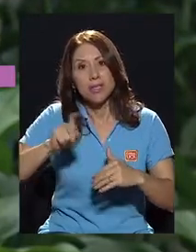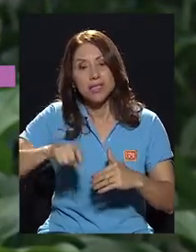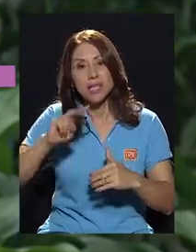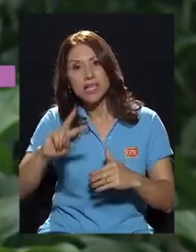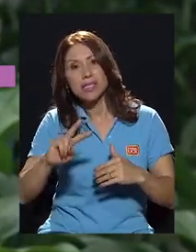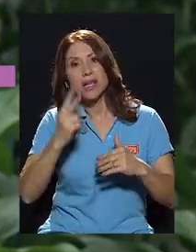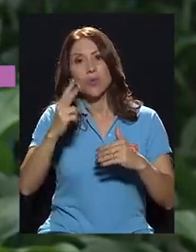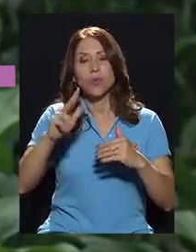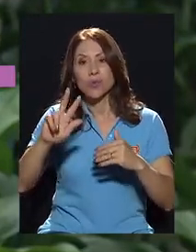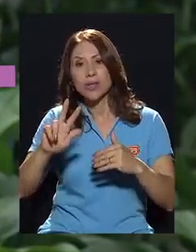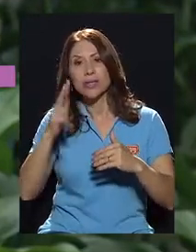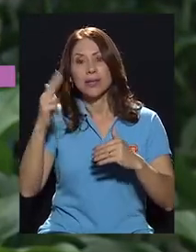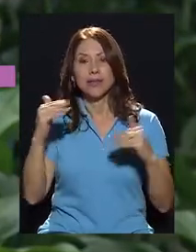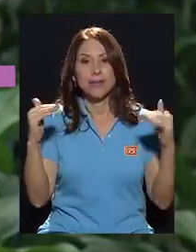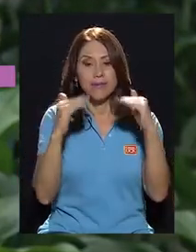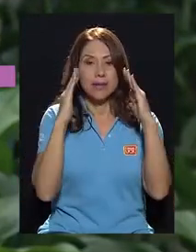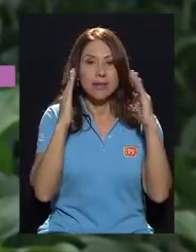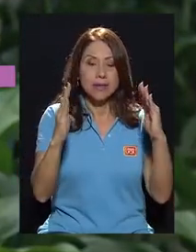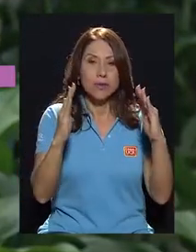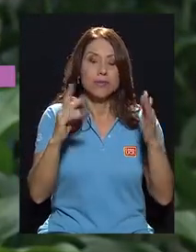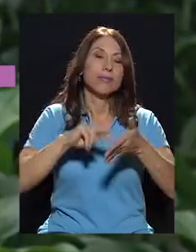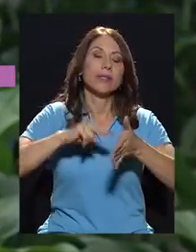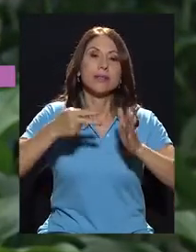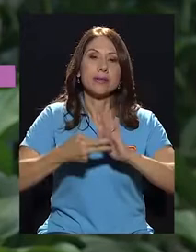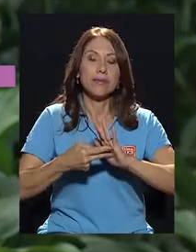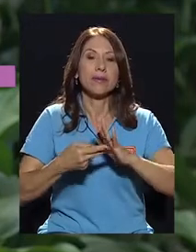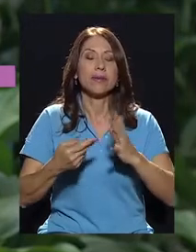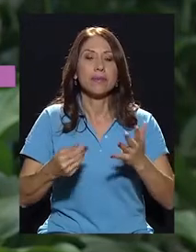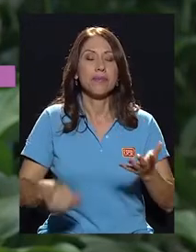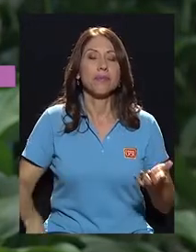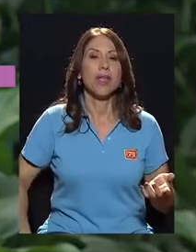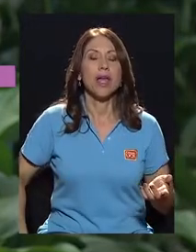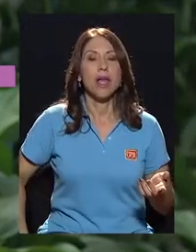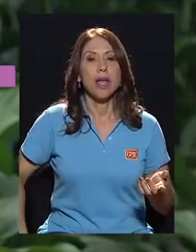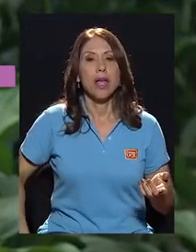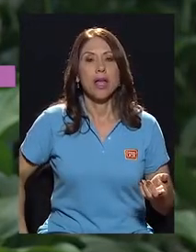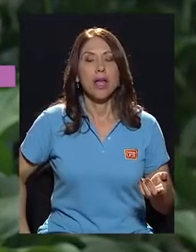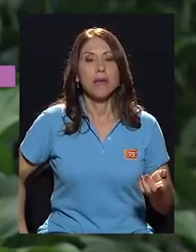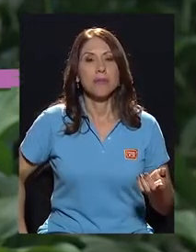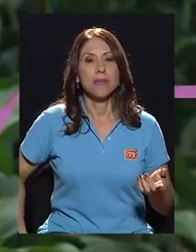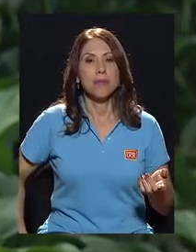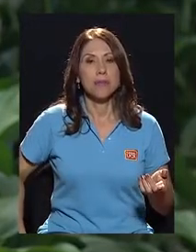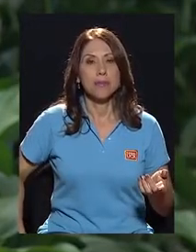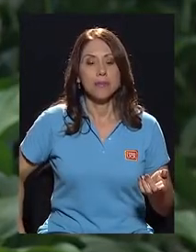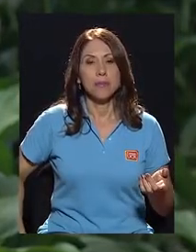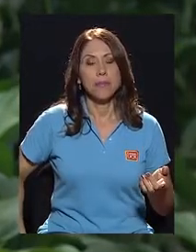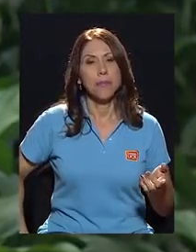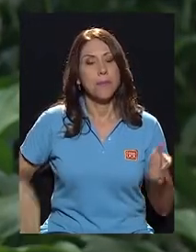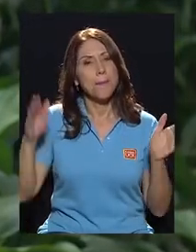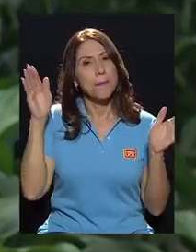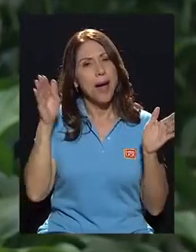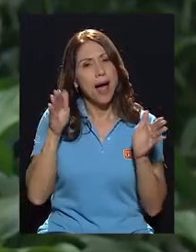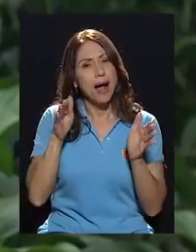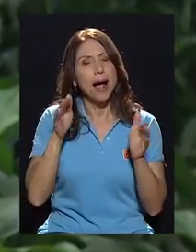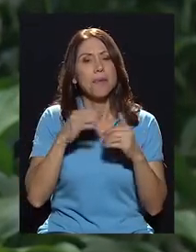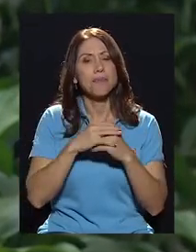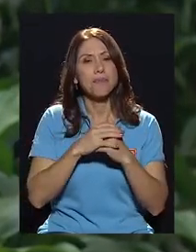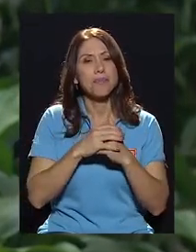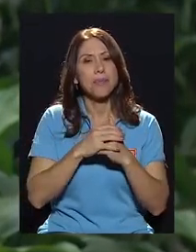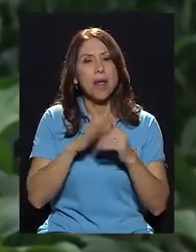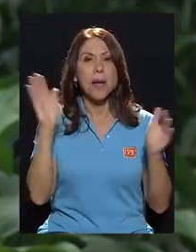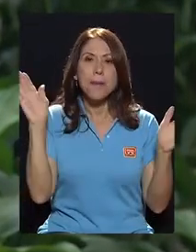nivel de atención. O sea, por lo tanto, trae niveles baja, baja